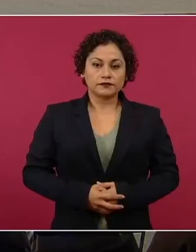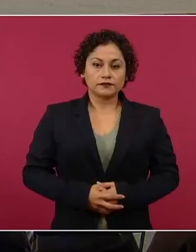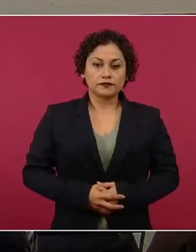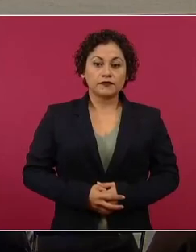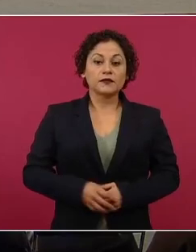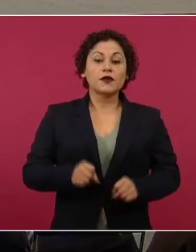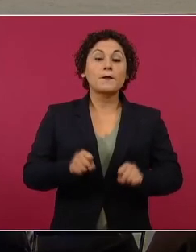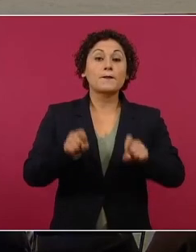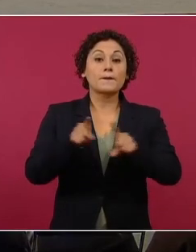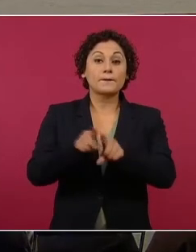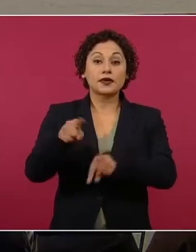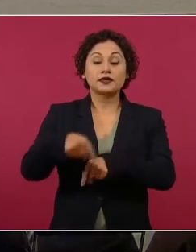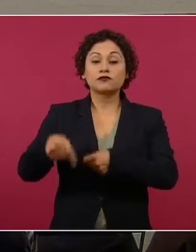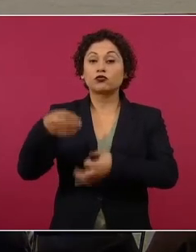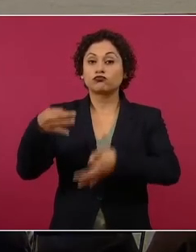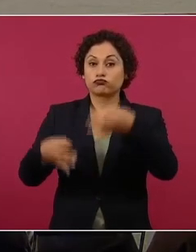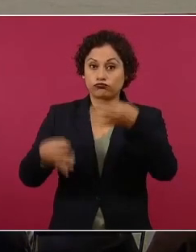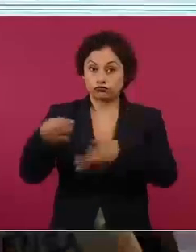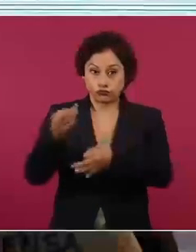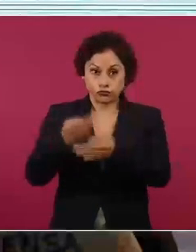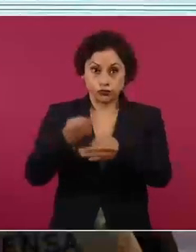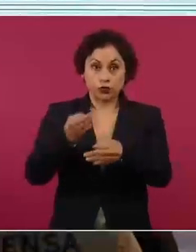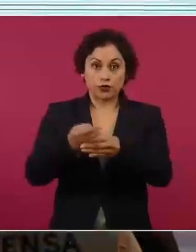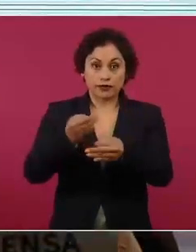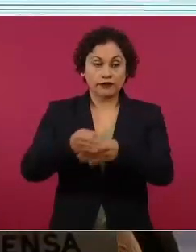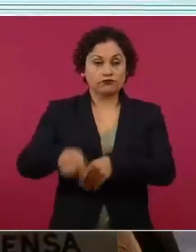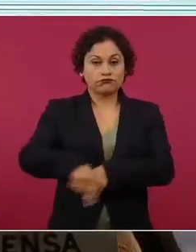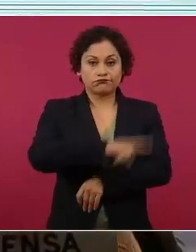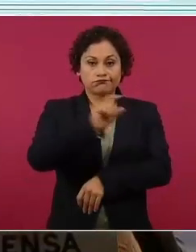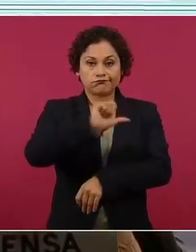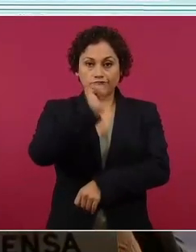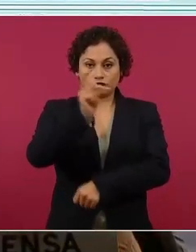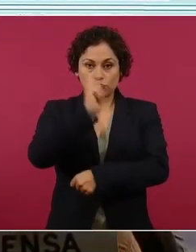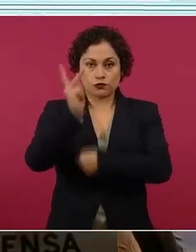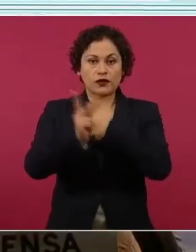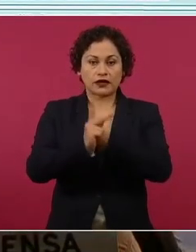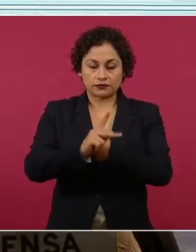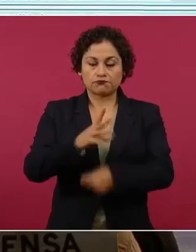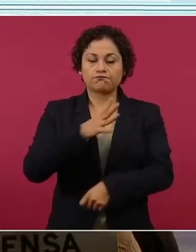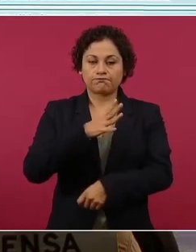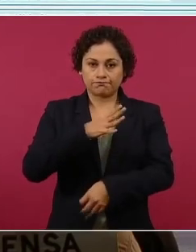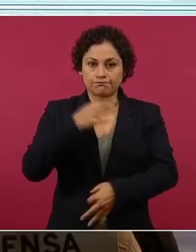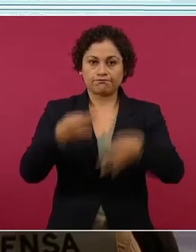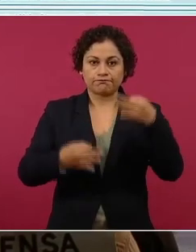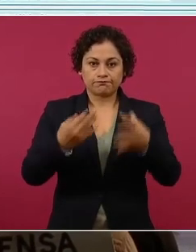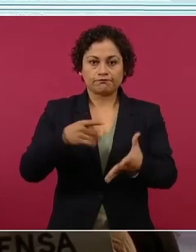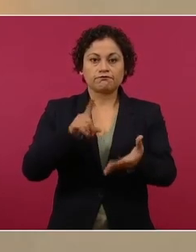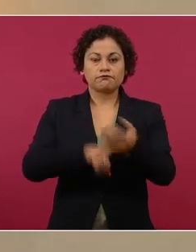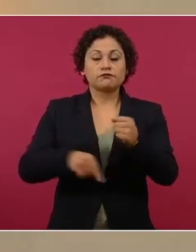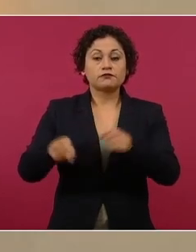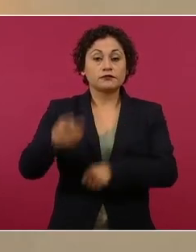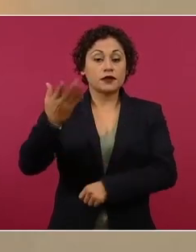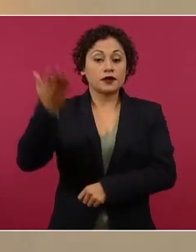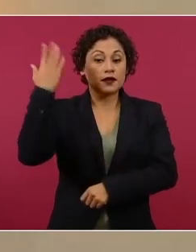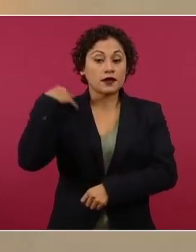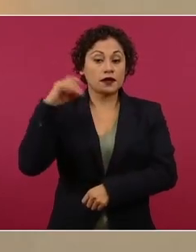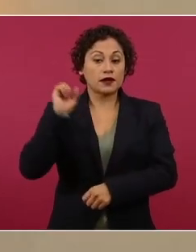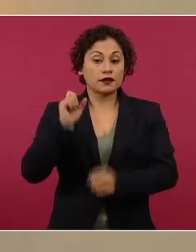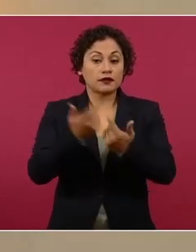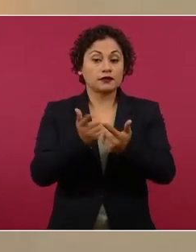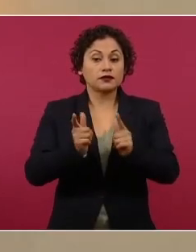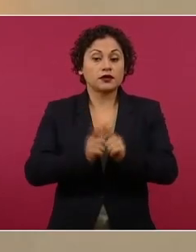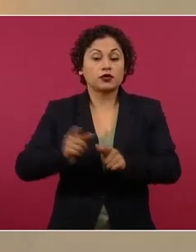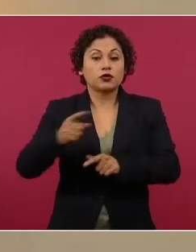juicios que se llevan actualmente en el extranjero. Él estuvo en la División Antidrogas, en la División de